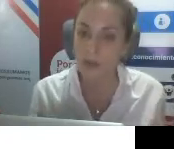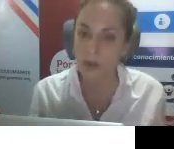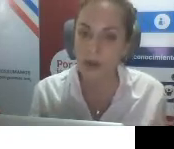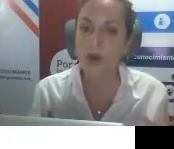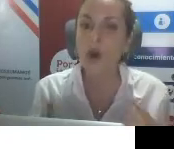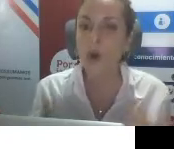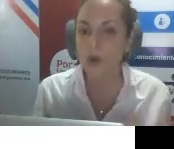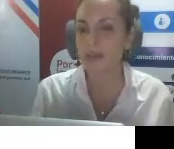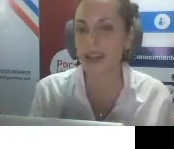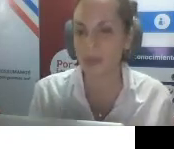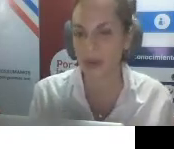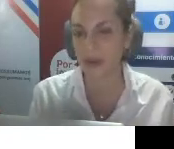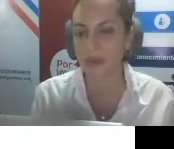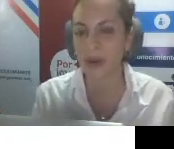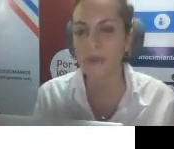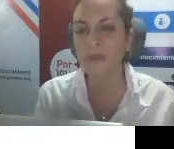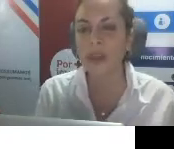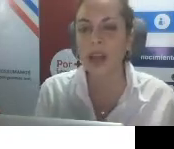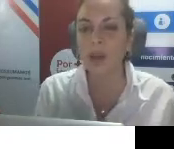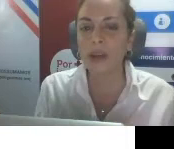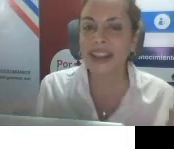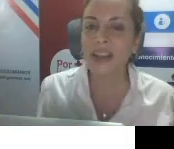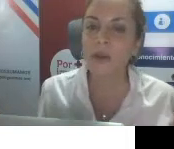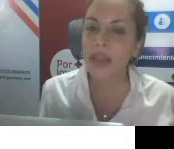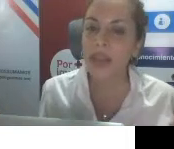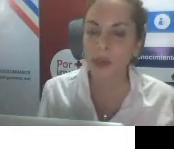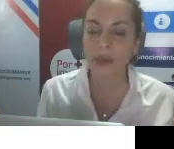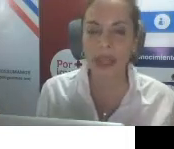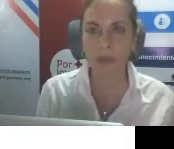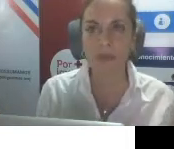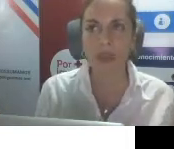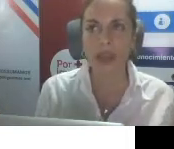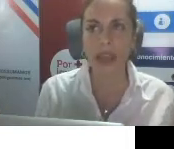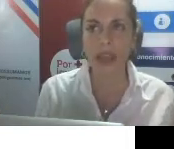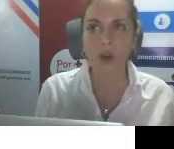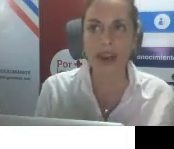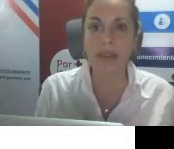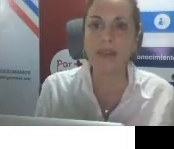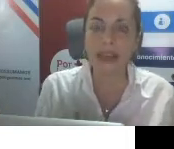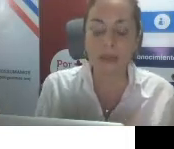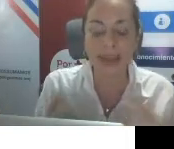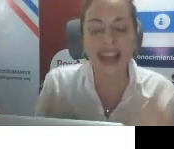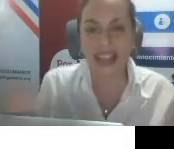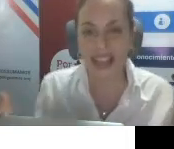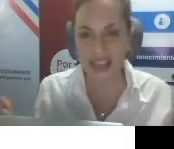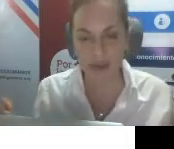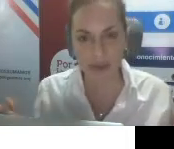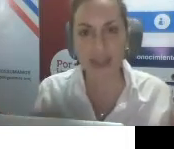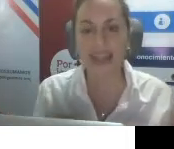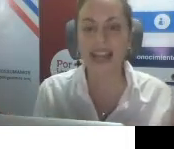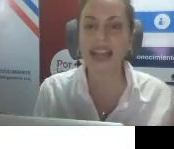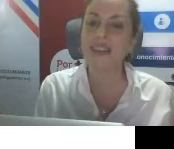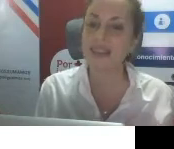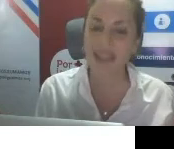el racismo un dermatólogo, ¿no? ¿Por qué traemos esto? Porque el PLA, que es este